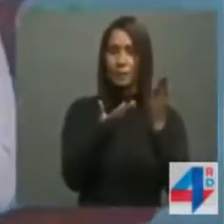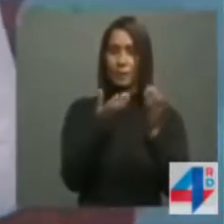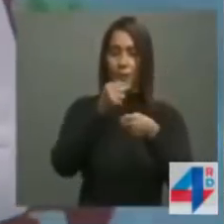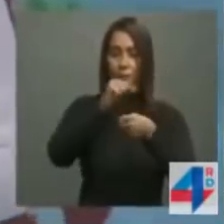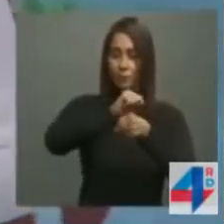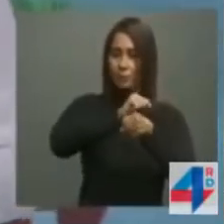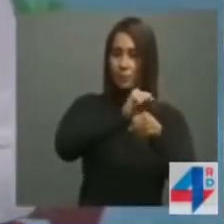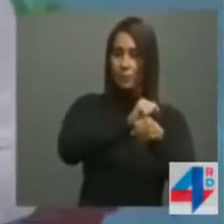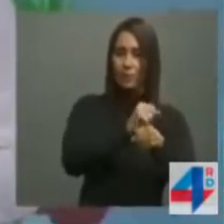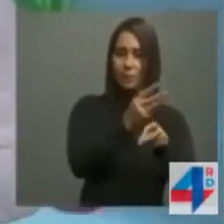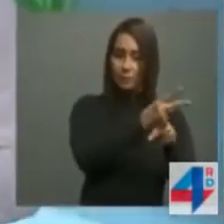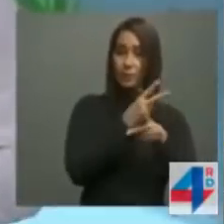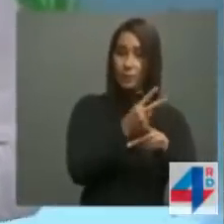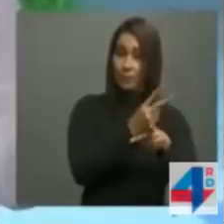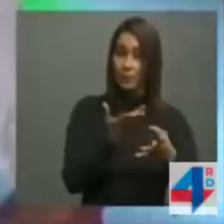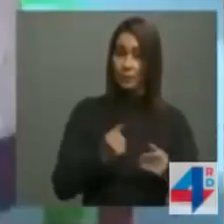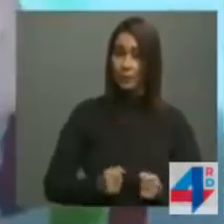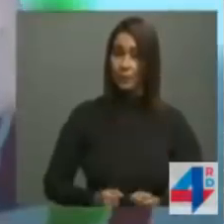agrícolas.